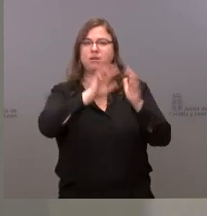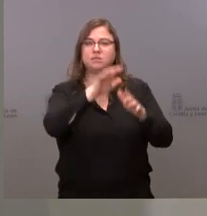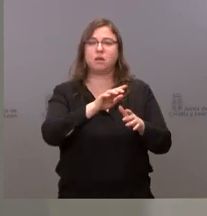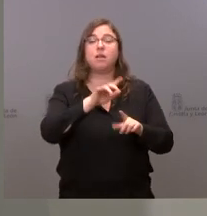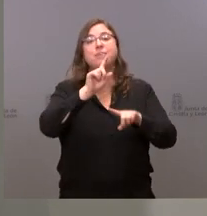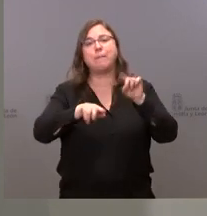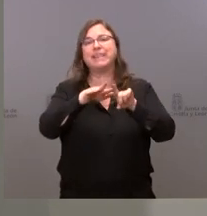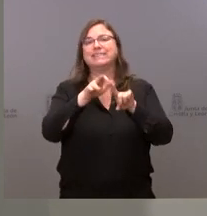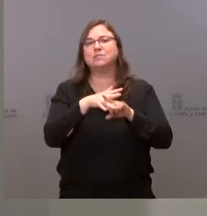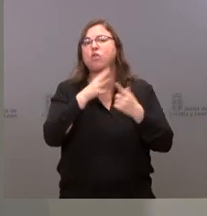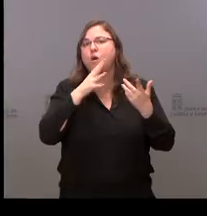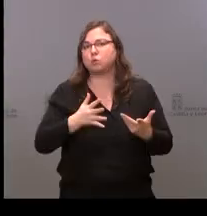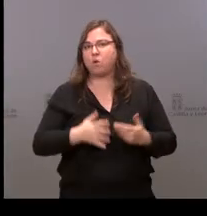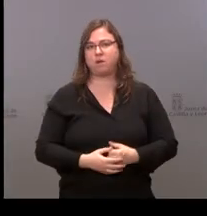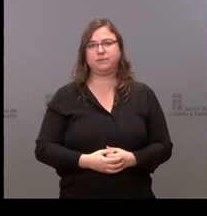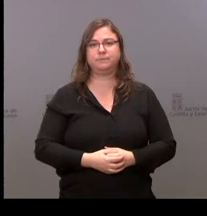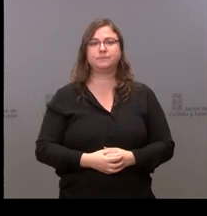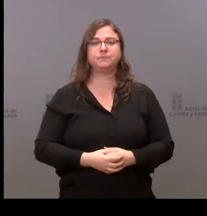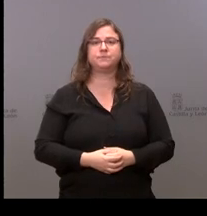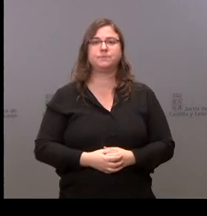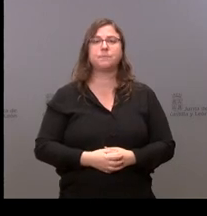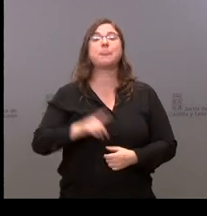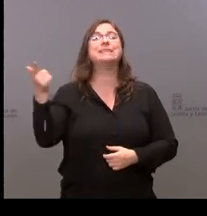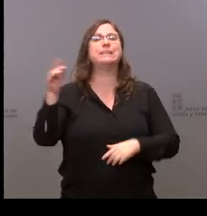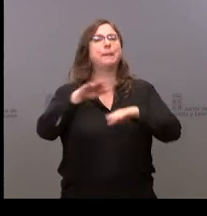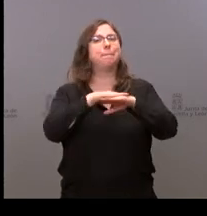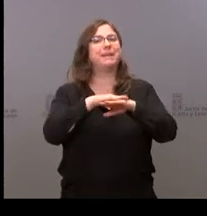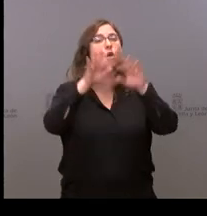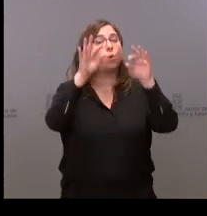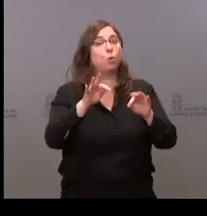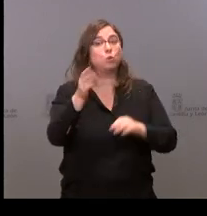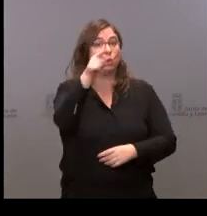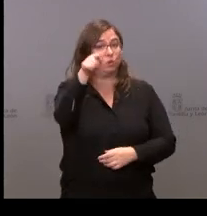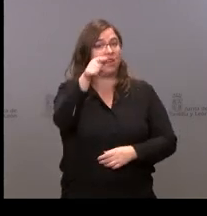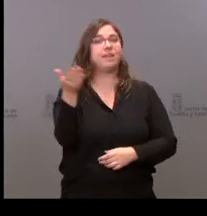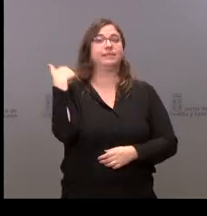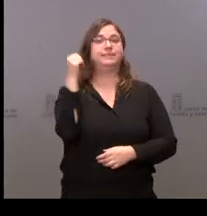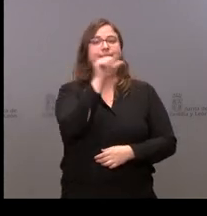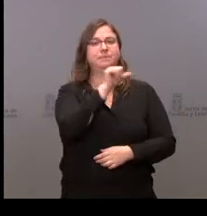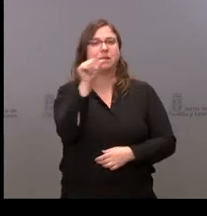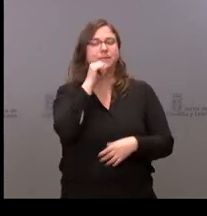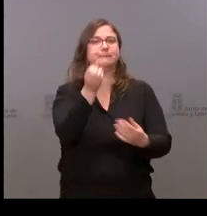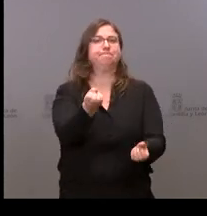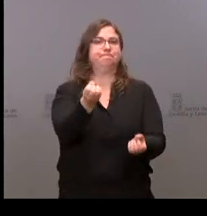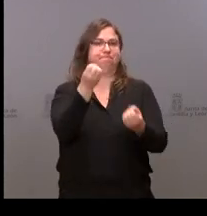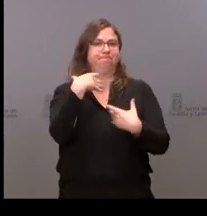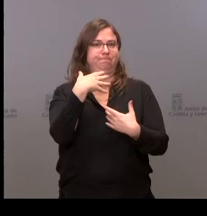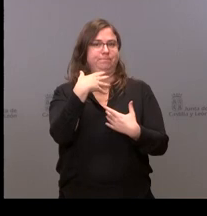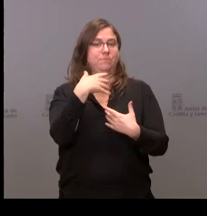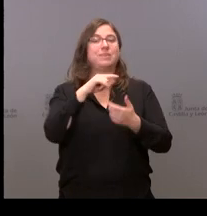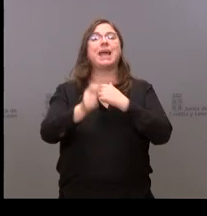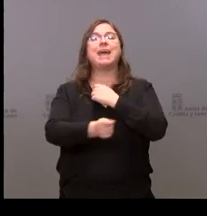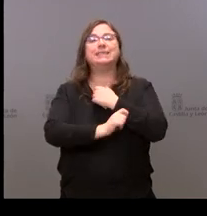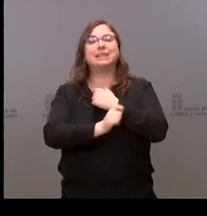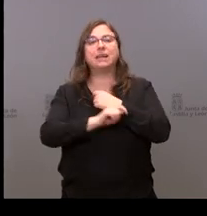situación que estamos atravesando. Sí, perdón. Usted la semana pasada nos comentó que su estrategia